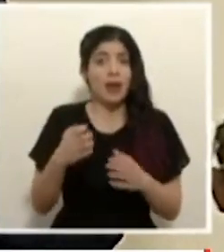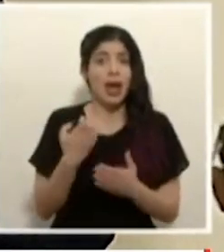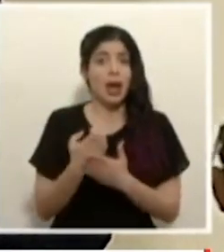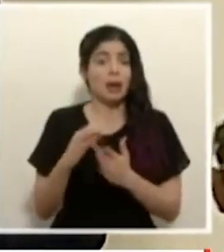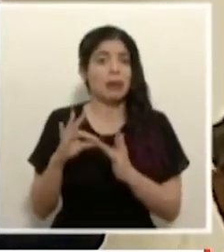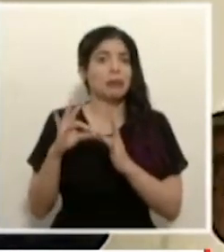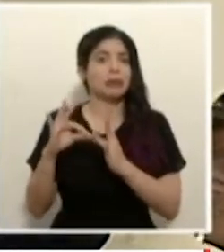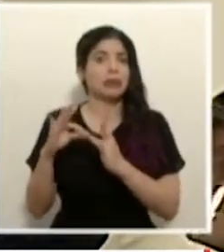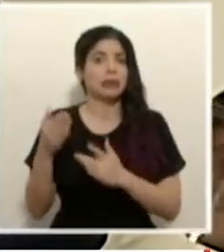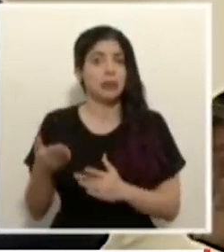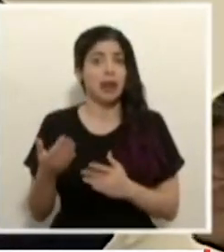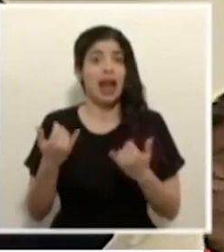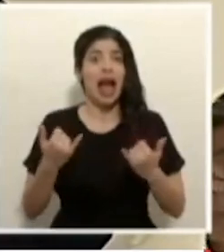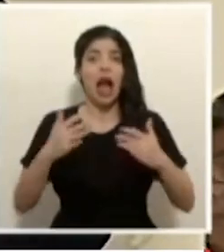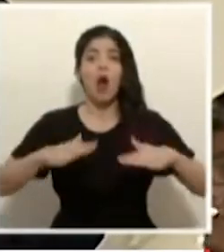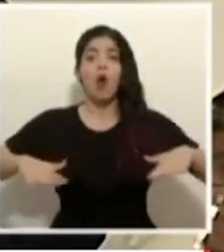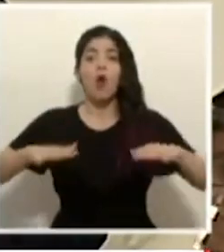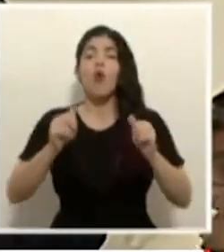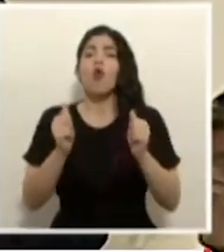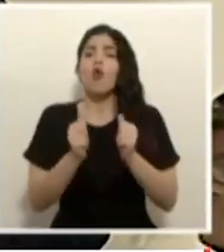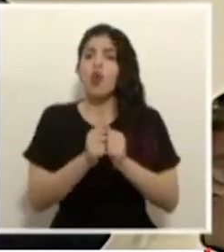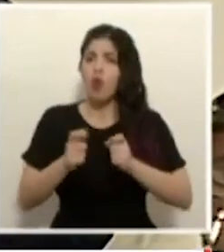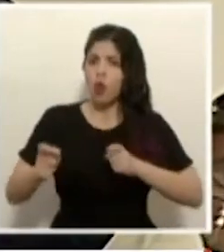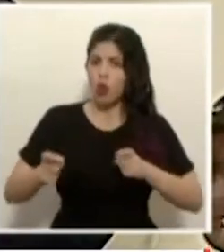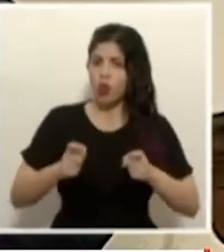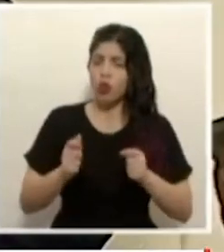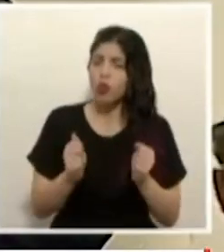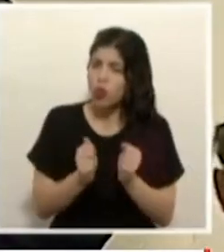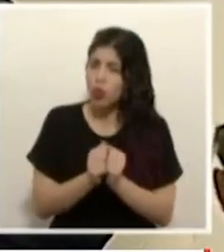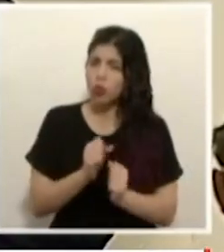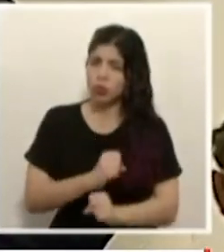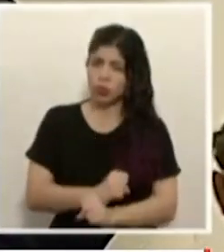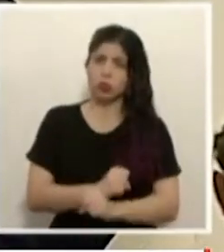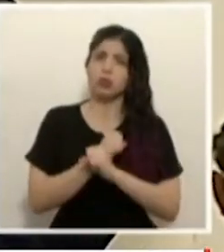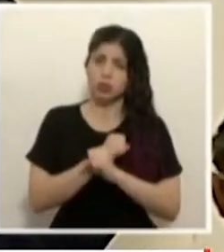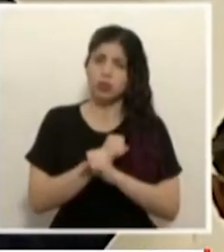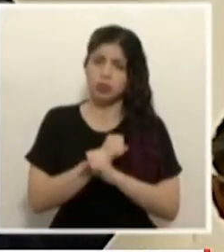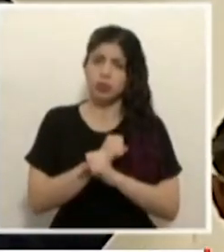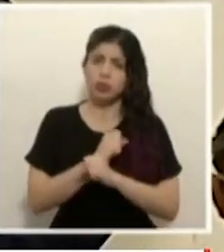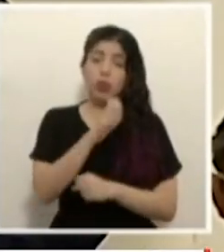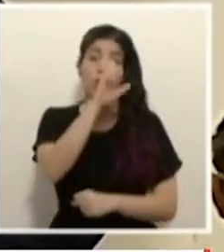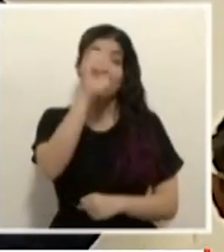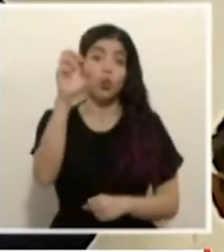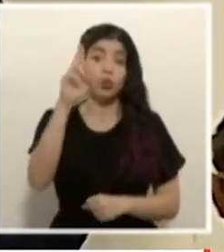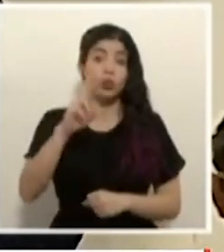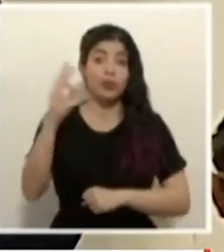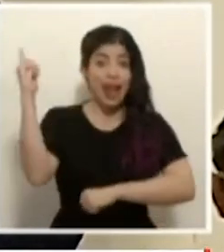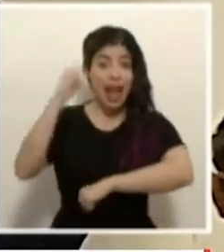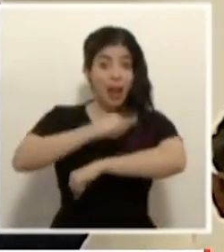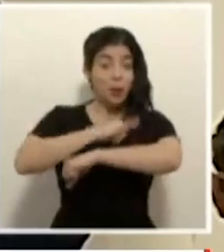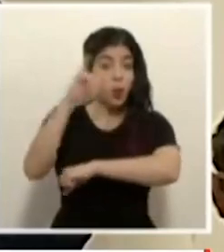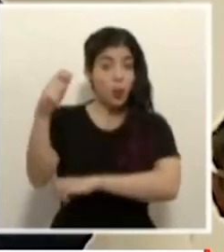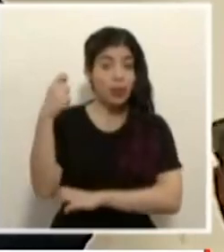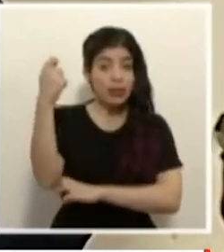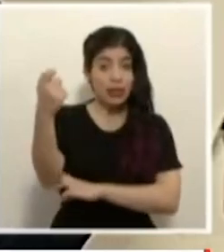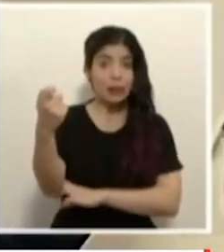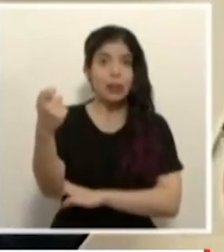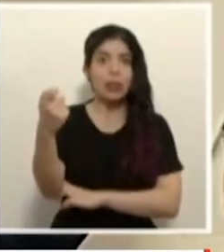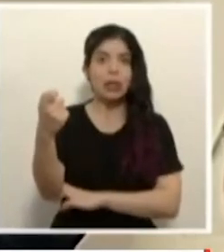en un ámbito controlado y seguro Costa Rica en el aeropuerto Juan Santa María